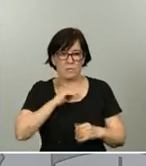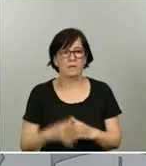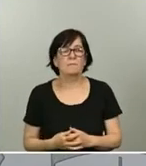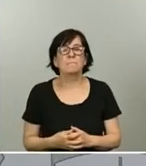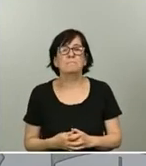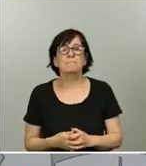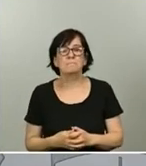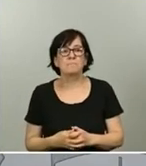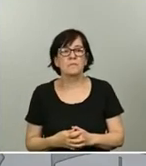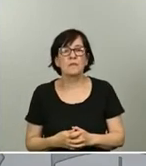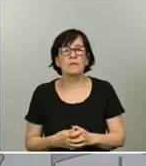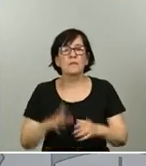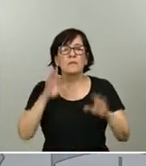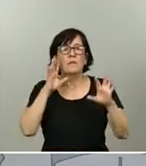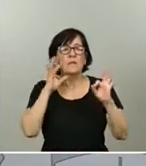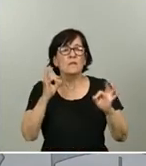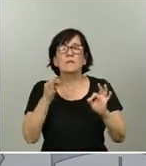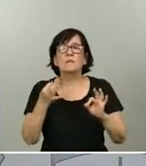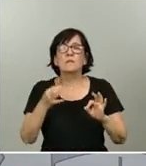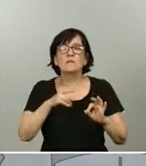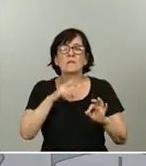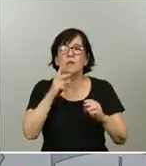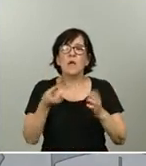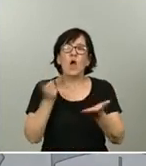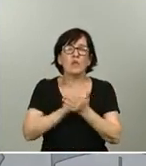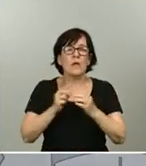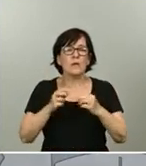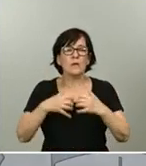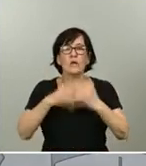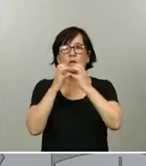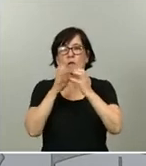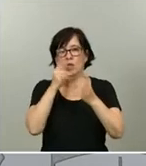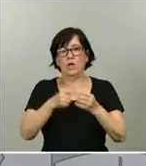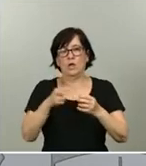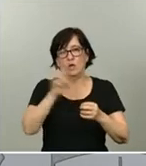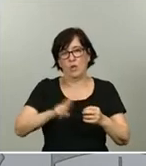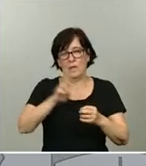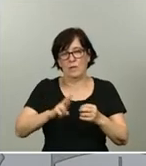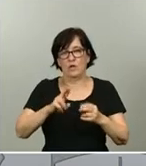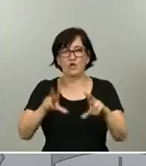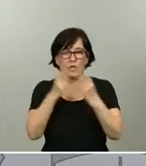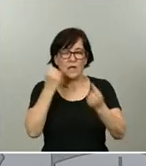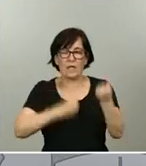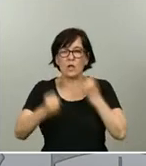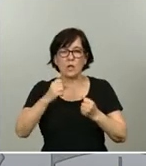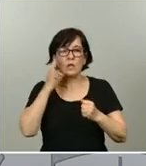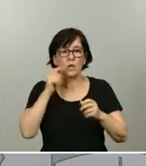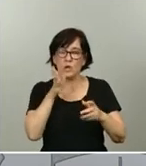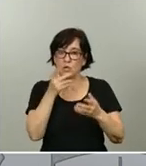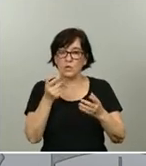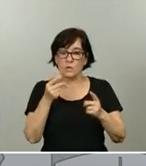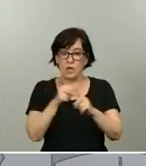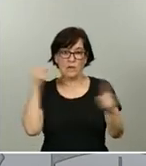¿Qué sentido tiene hoy hablar de reconstrucción, de recuperación social y económica? Tiene una dimensión social, desde luego, porque,